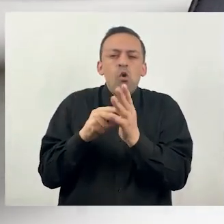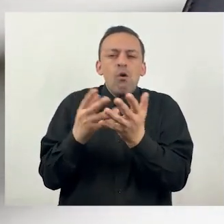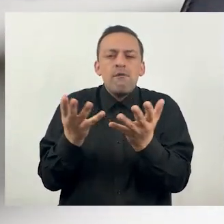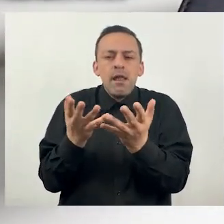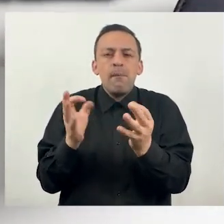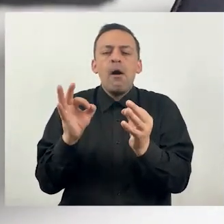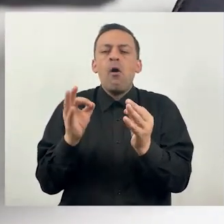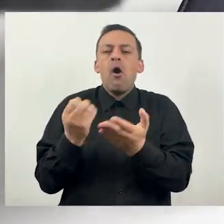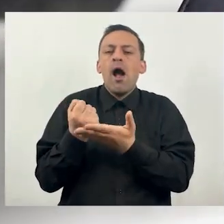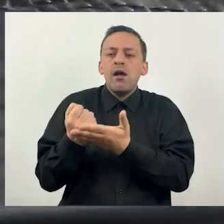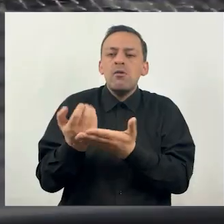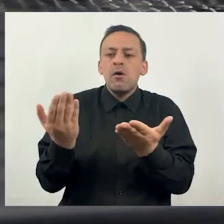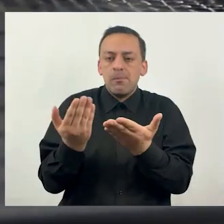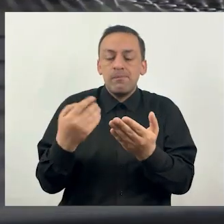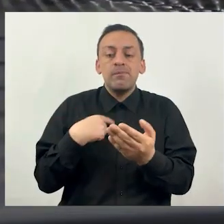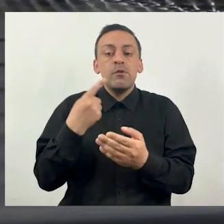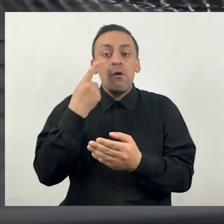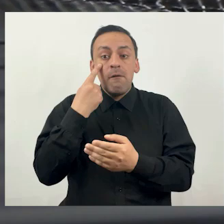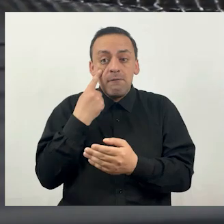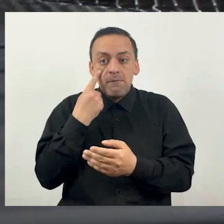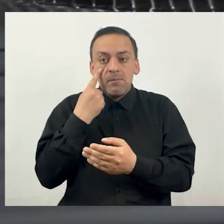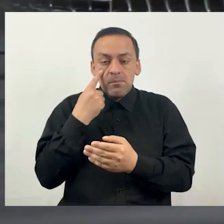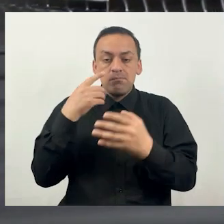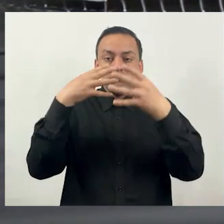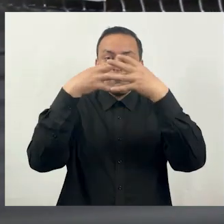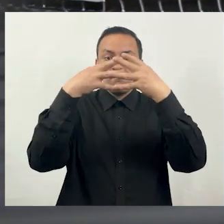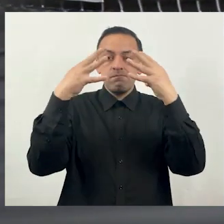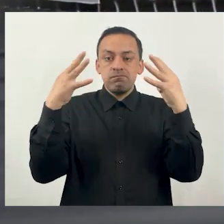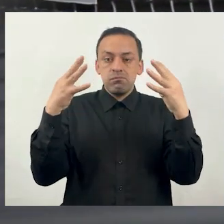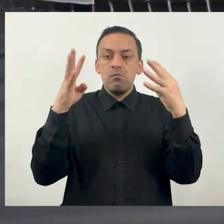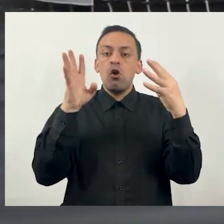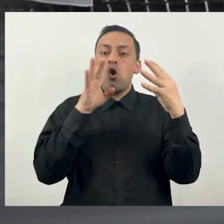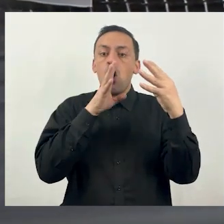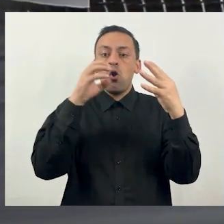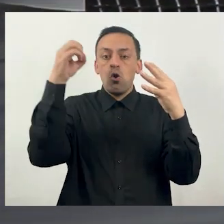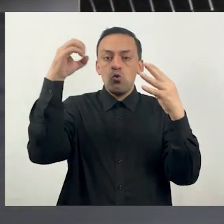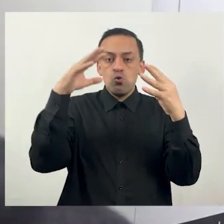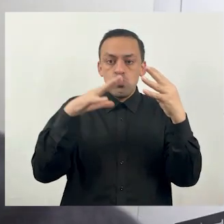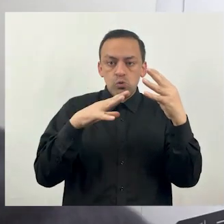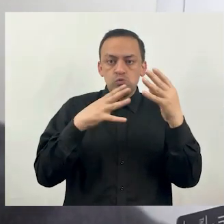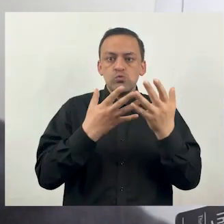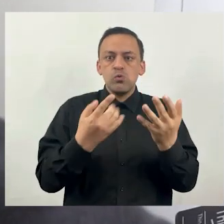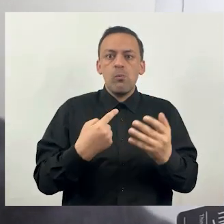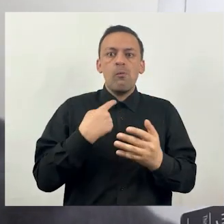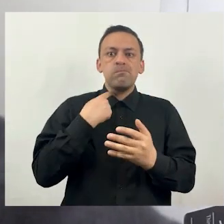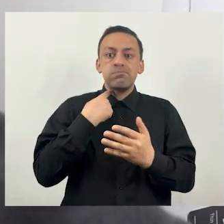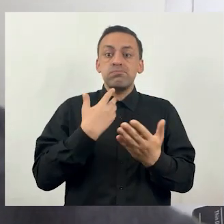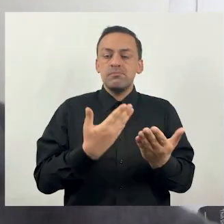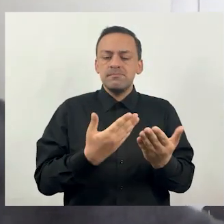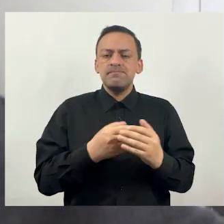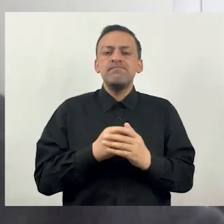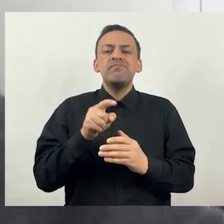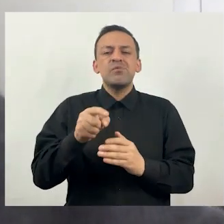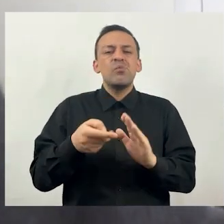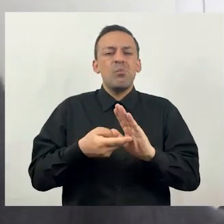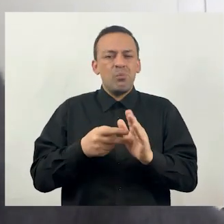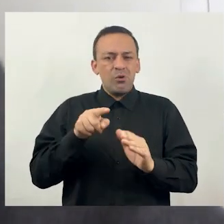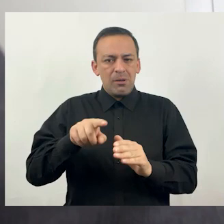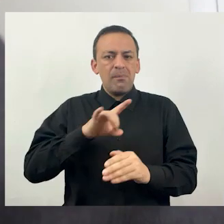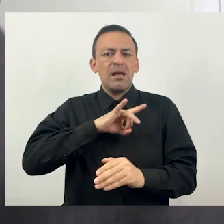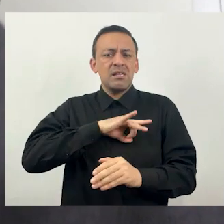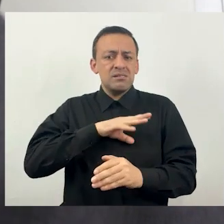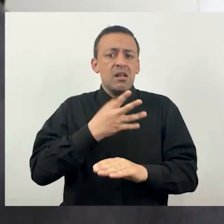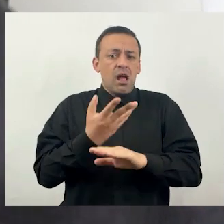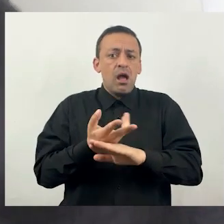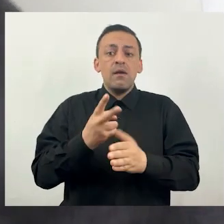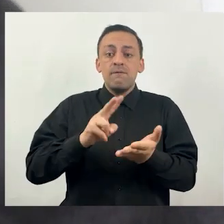Y ahí fue una tesis bien interesante porque estudiamos el efecto fisiológico del color de la luz en las plantas frutales. Un problema